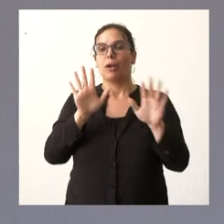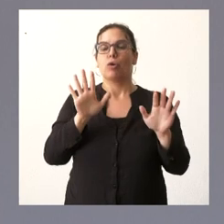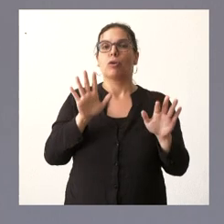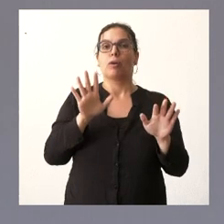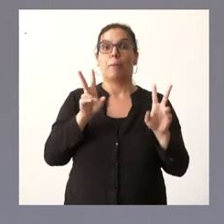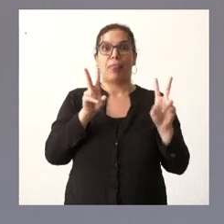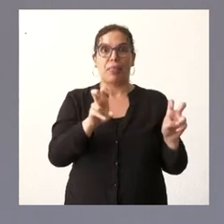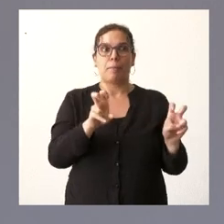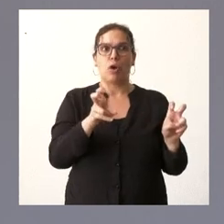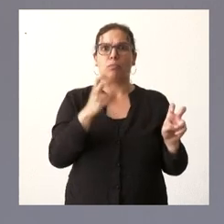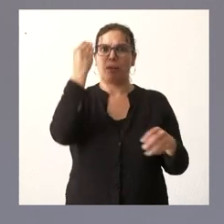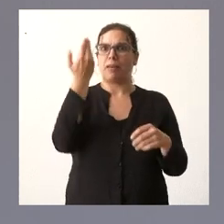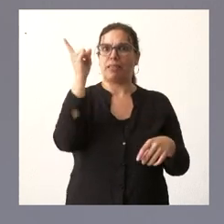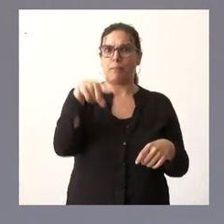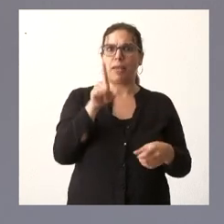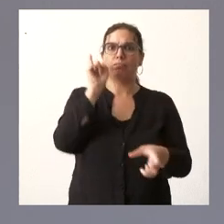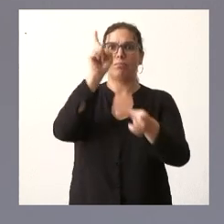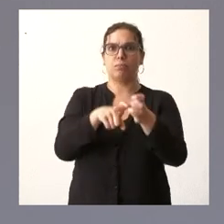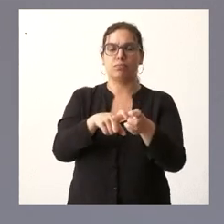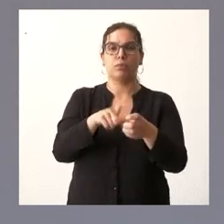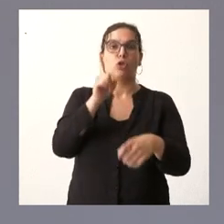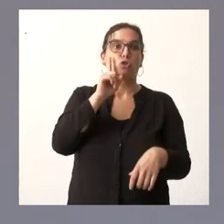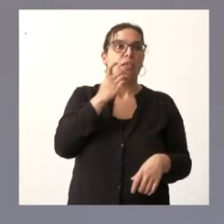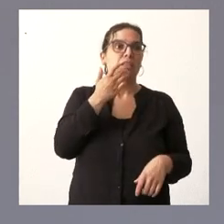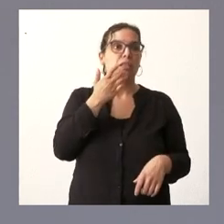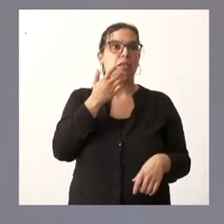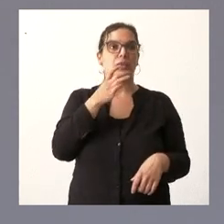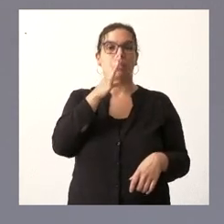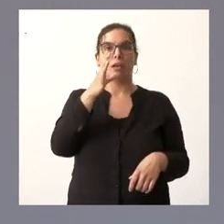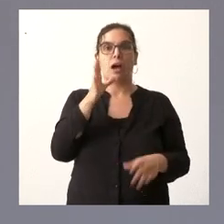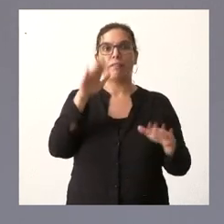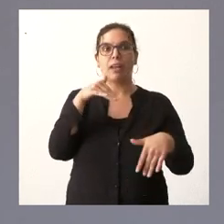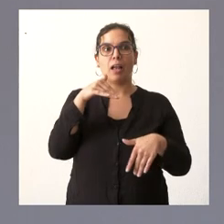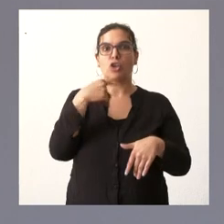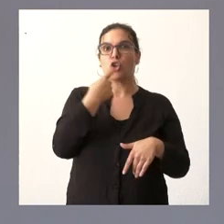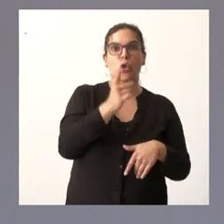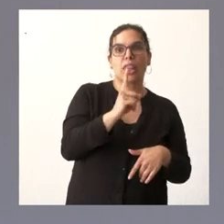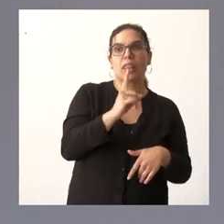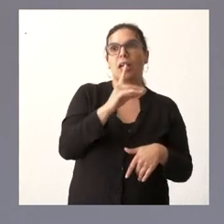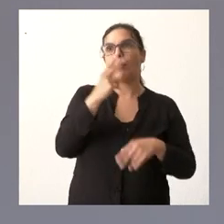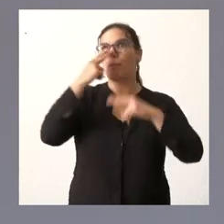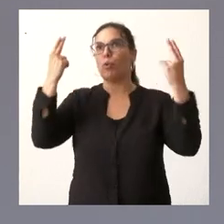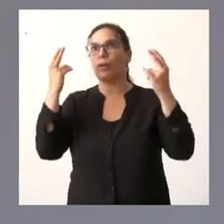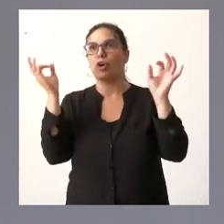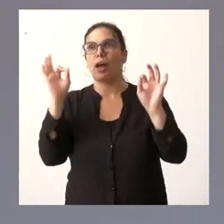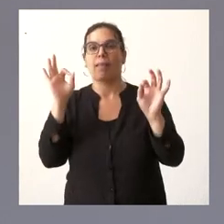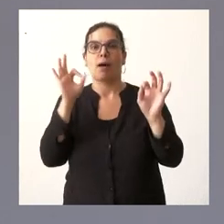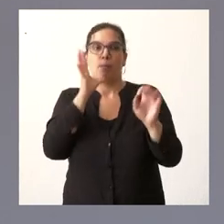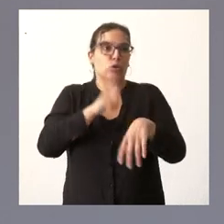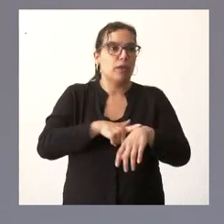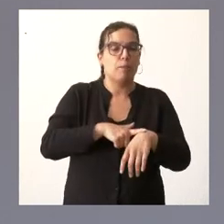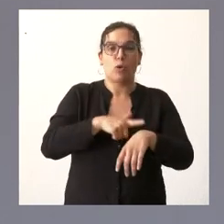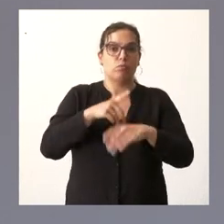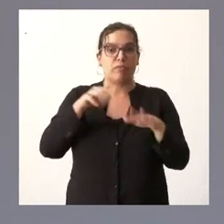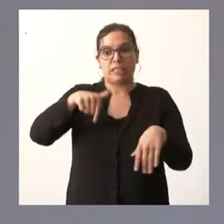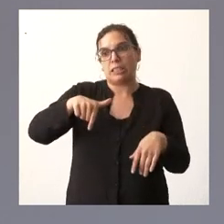no sé si en aquella ocasión por tiempo o por otras circunstancias se llegó a hacer público quienes eran los asistentes en esta ocasión sí se